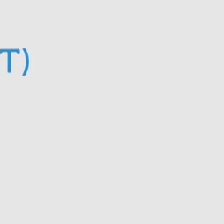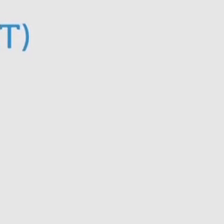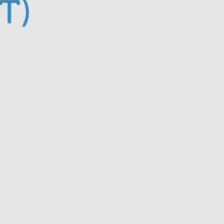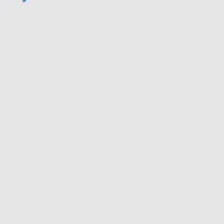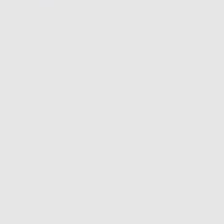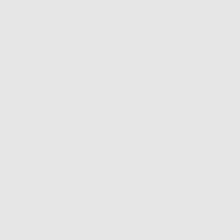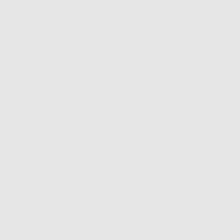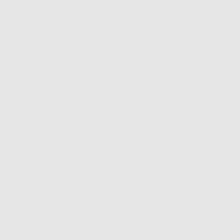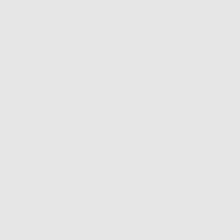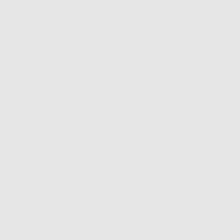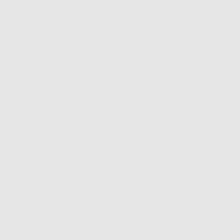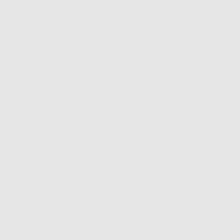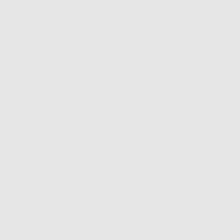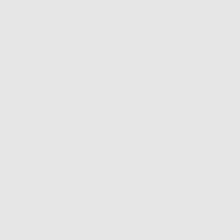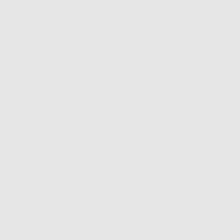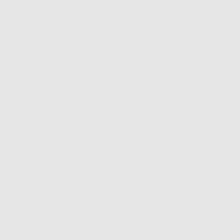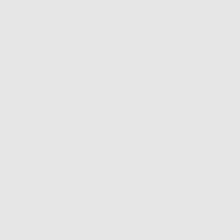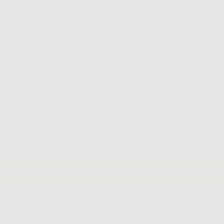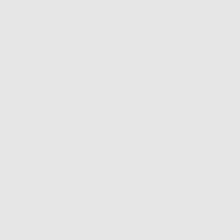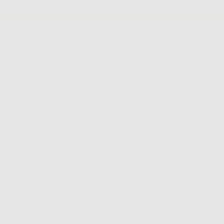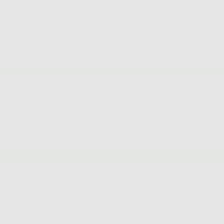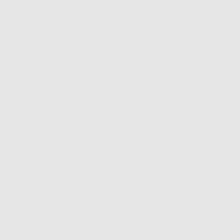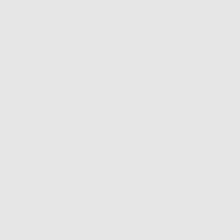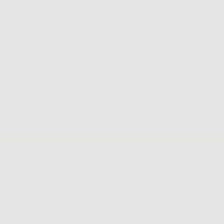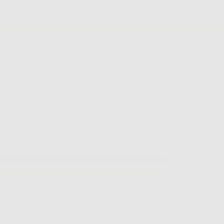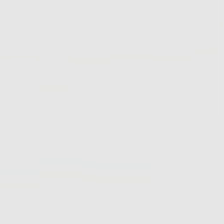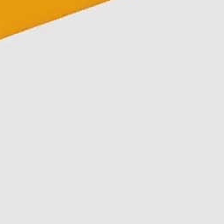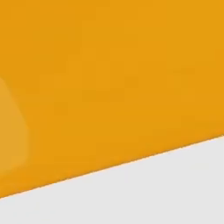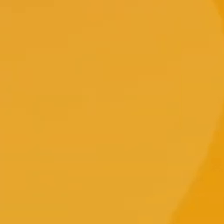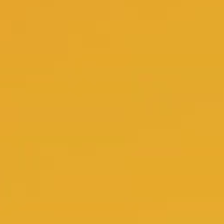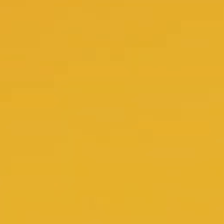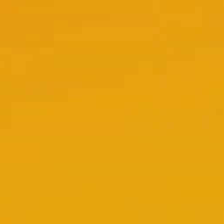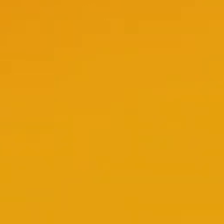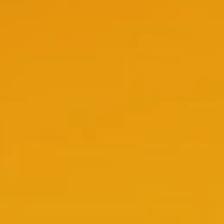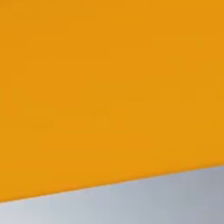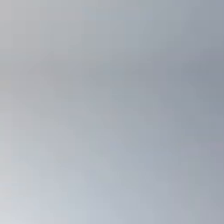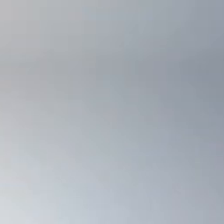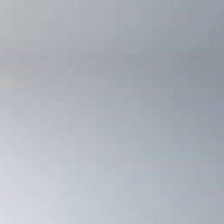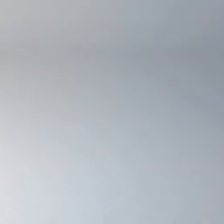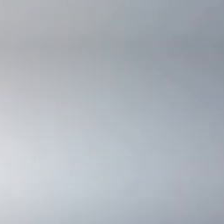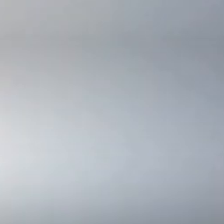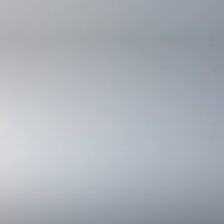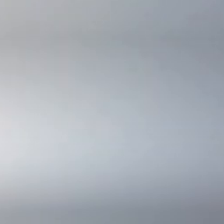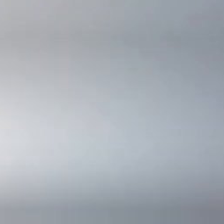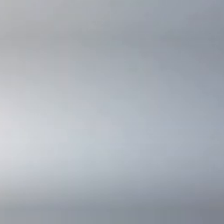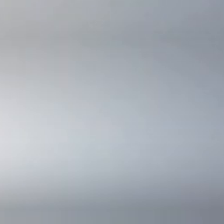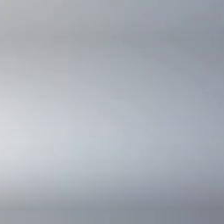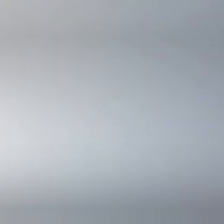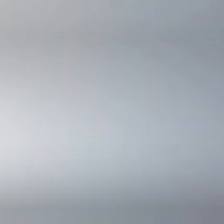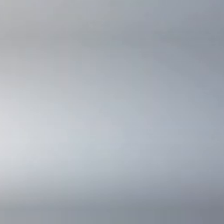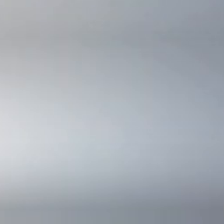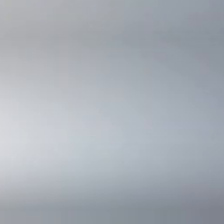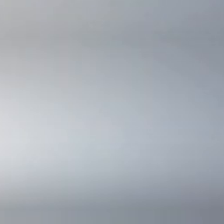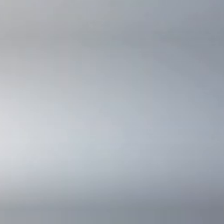video nos próximo video